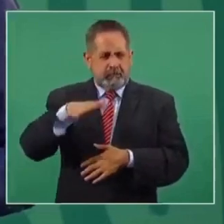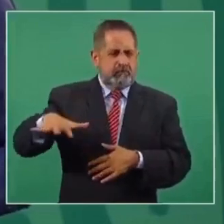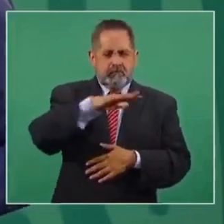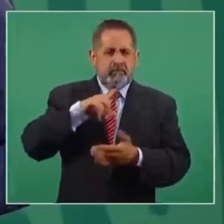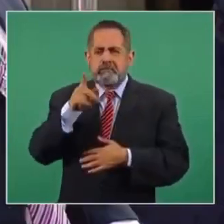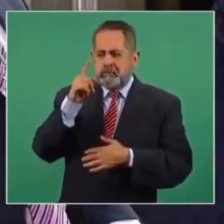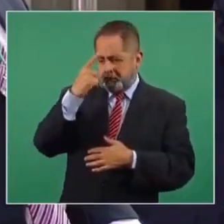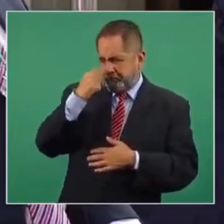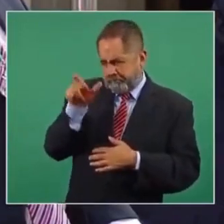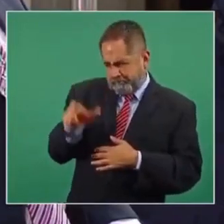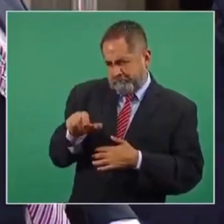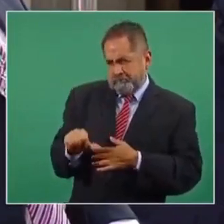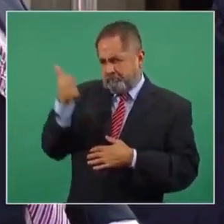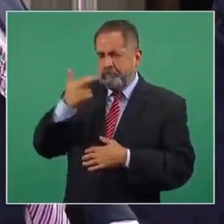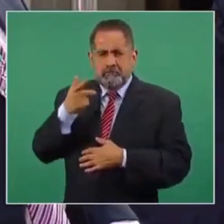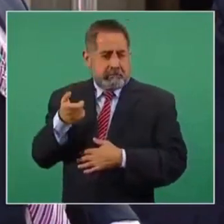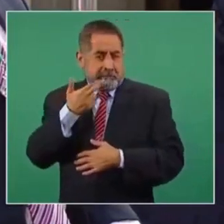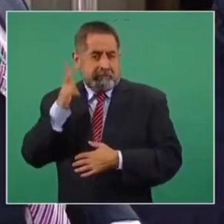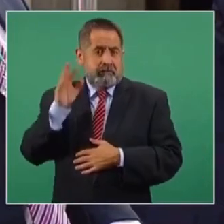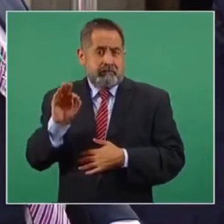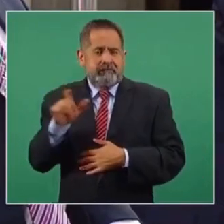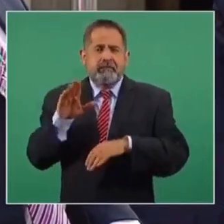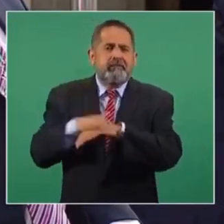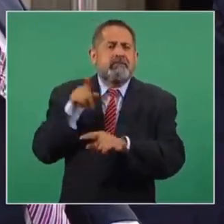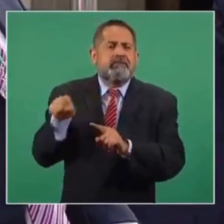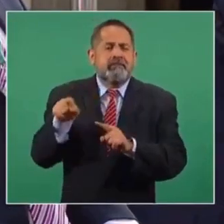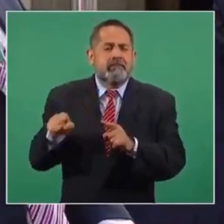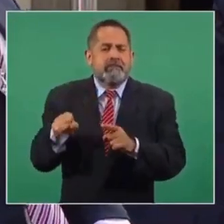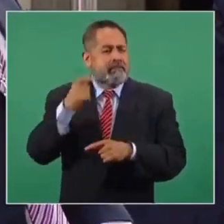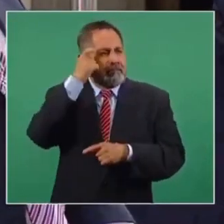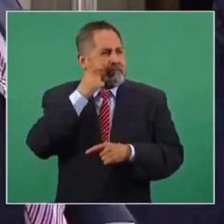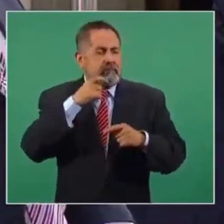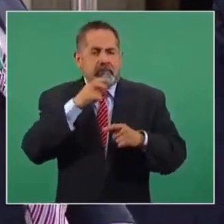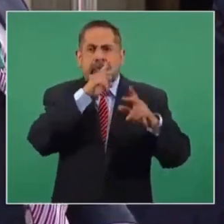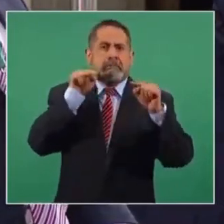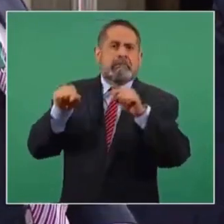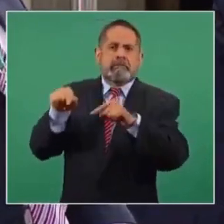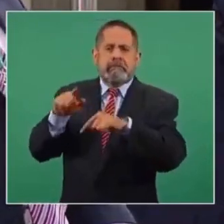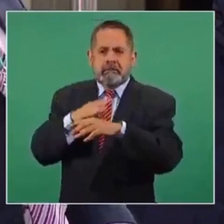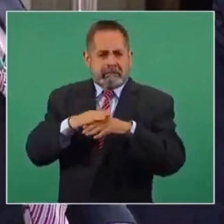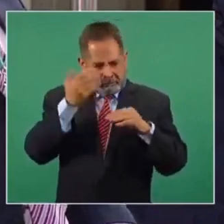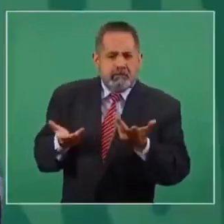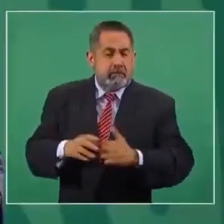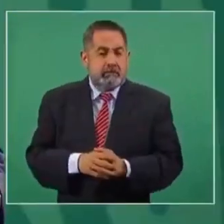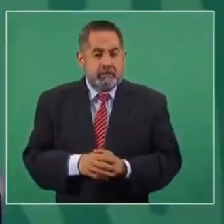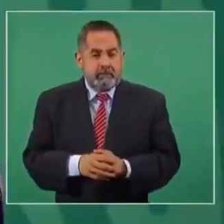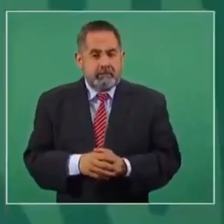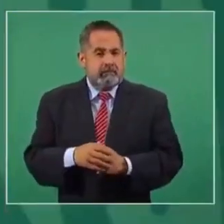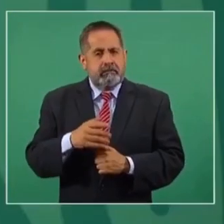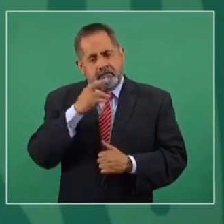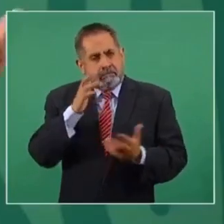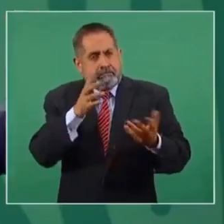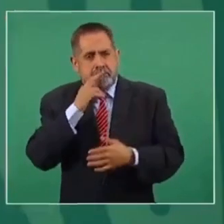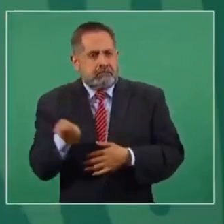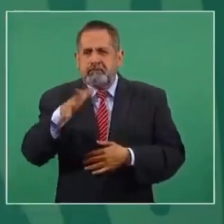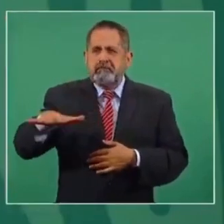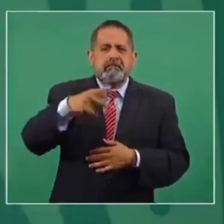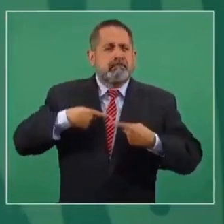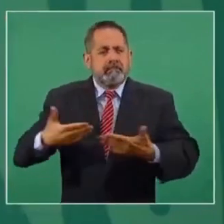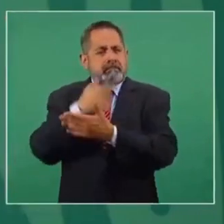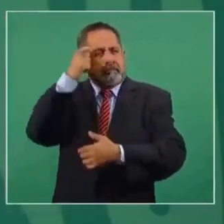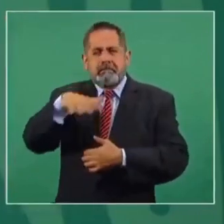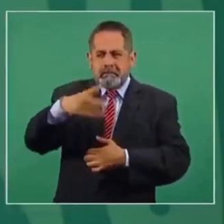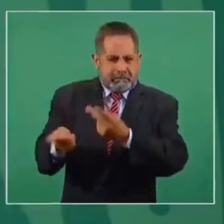Lo mejor es preguntar. Era el mejor, Félix Salgado, para eso. ¿Por qué Guerrero preocupó tanto como para fabricar delitos? Hay que preguntarle a los guerrerenses.